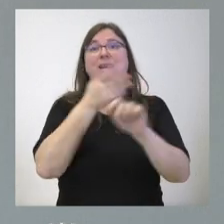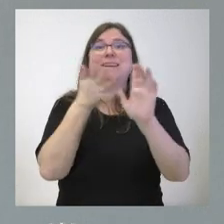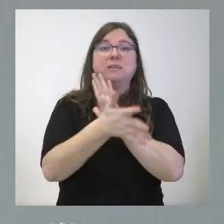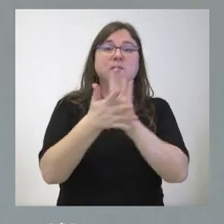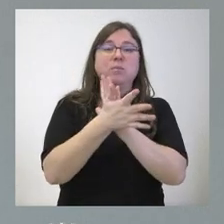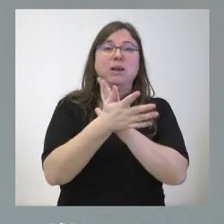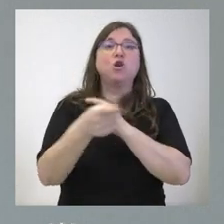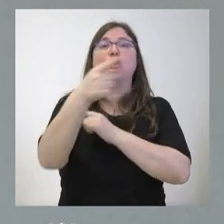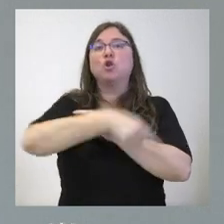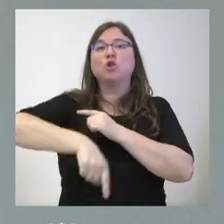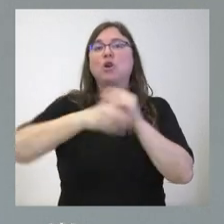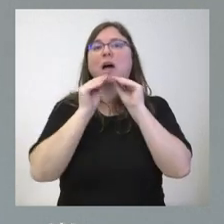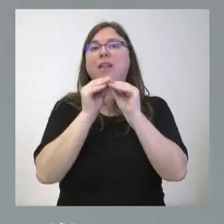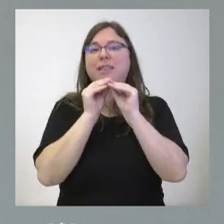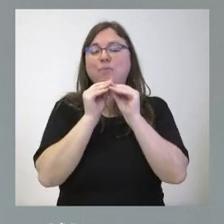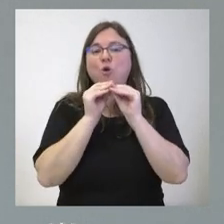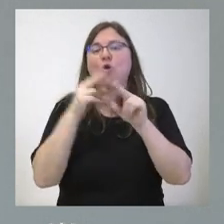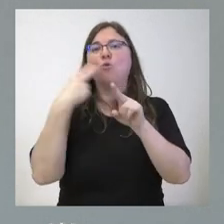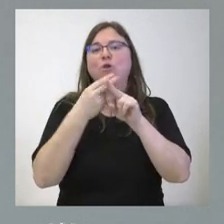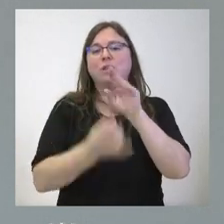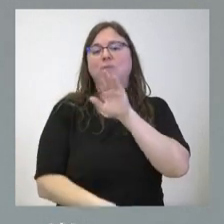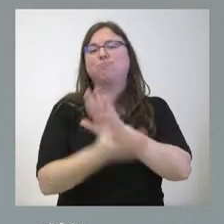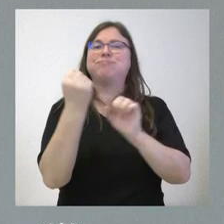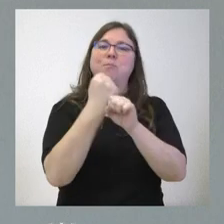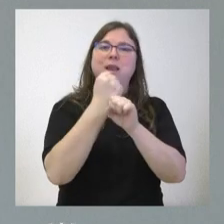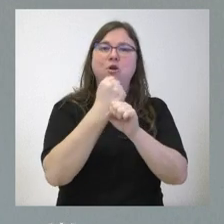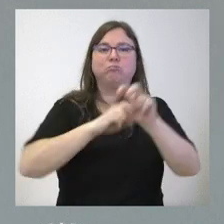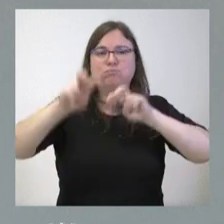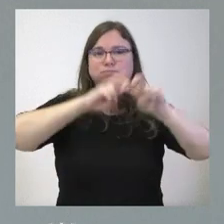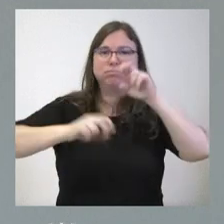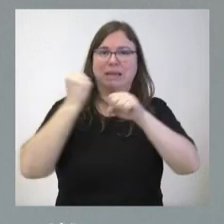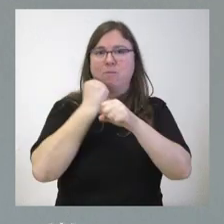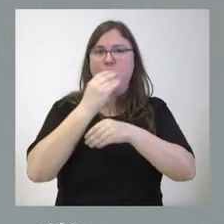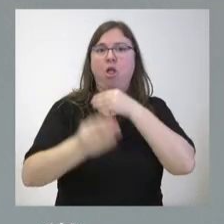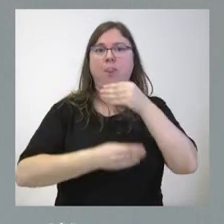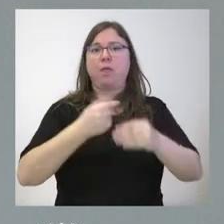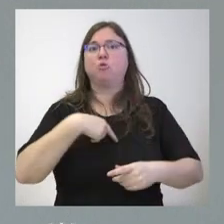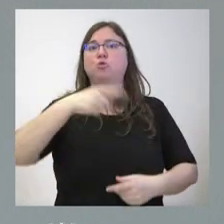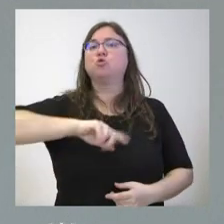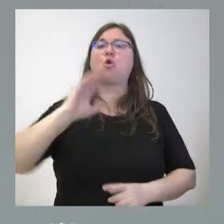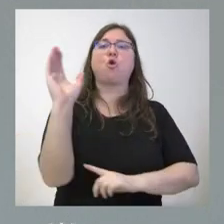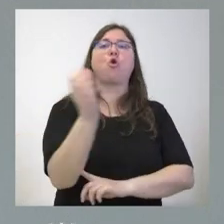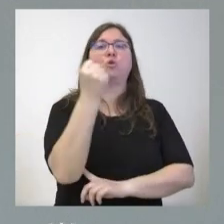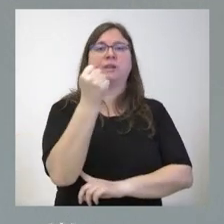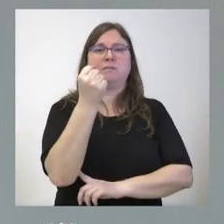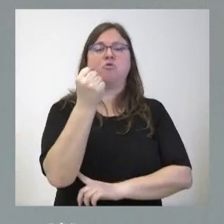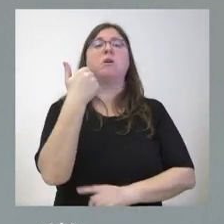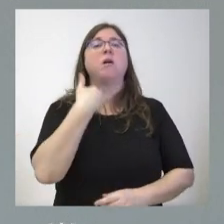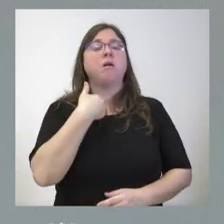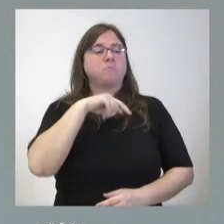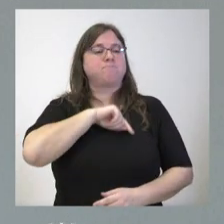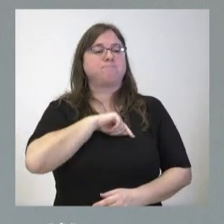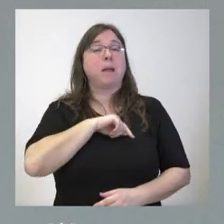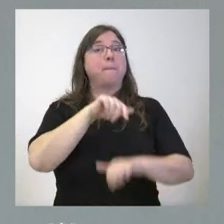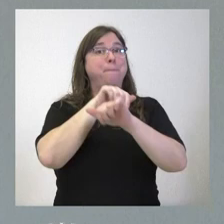que hacemos políticas en favor de la búsqueda del empleo y esto es lo que estamos consiguiendo también en los últimos tiempos y lo que nos hace tener una